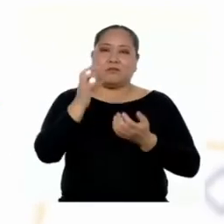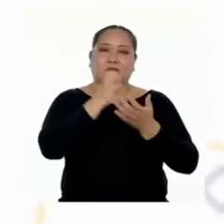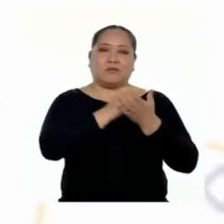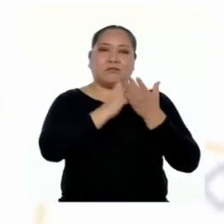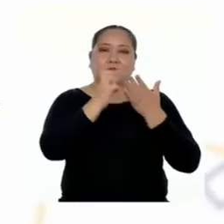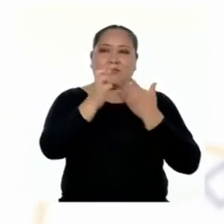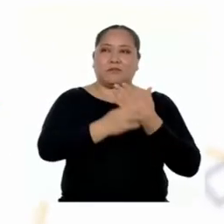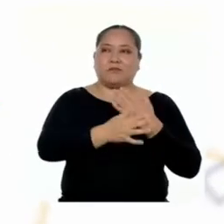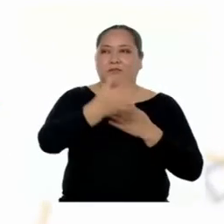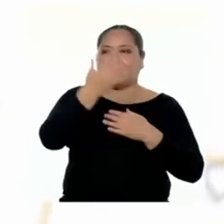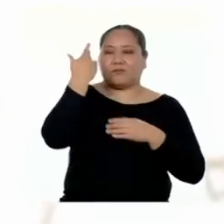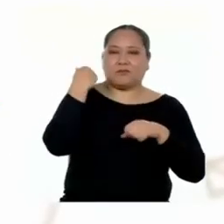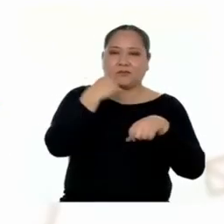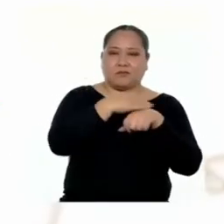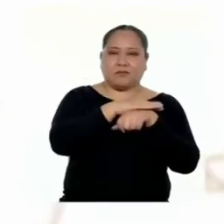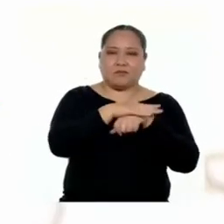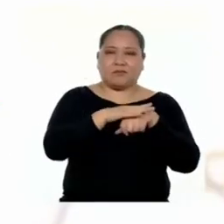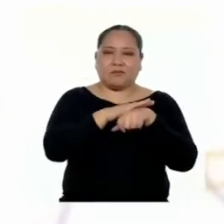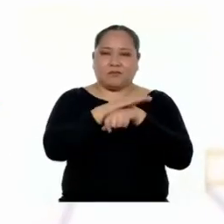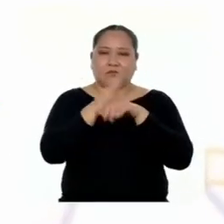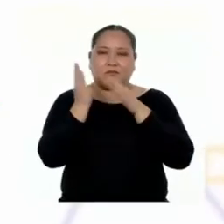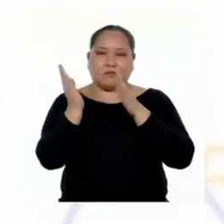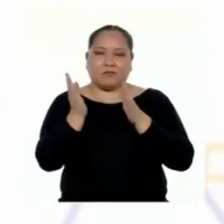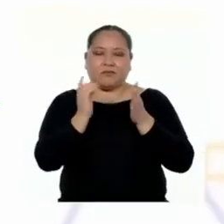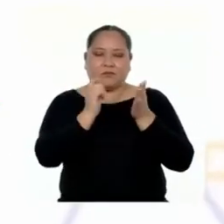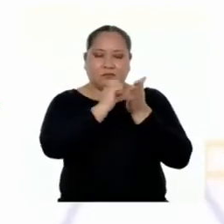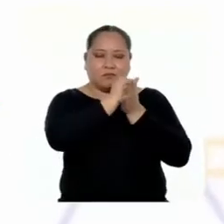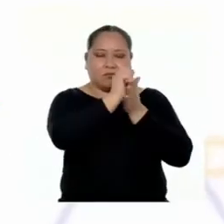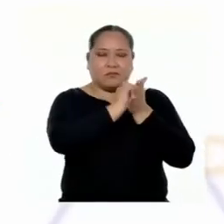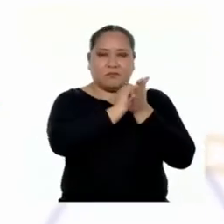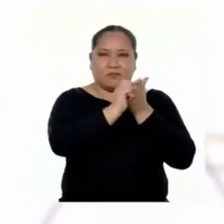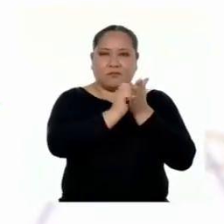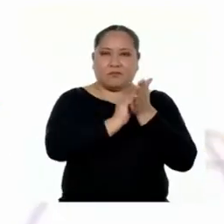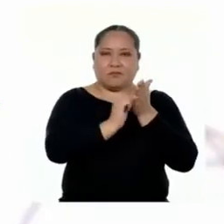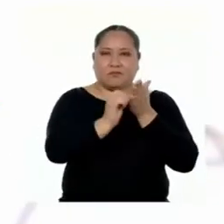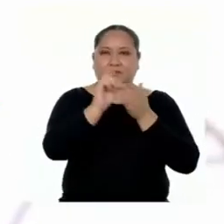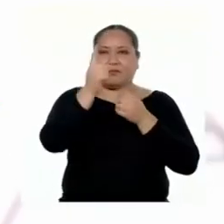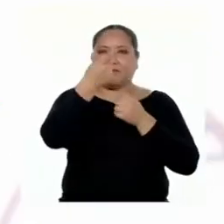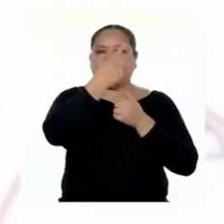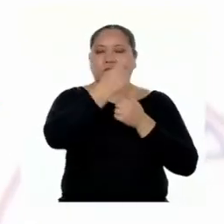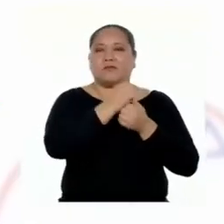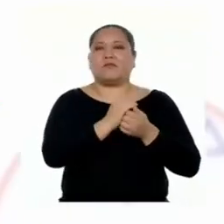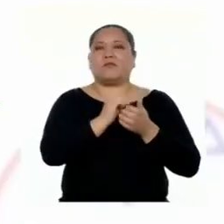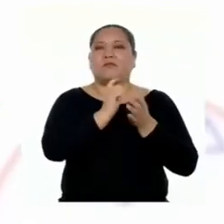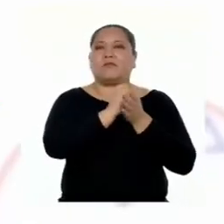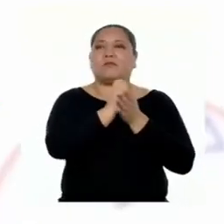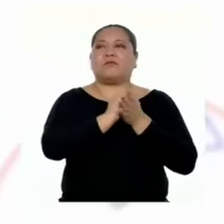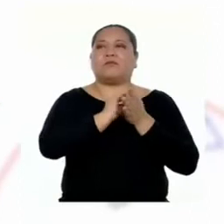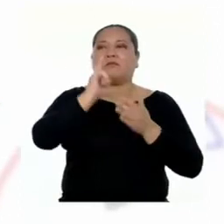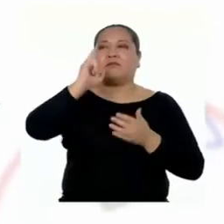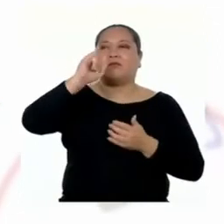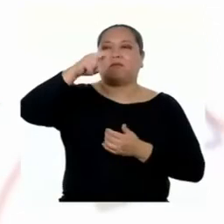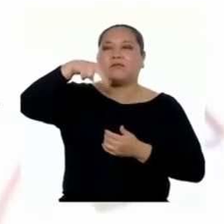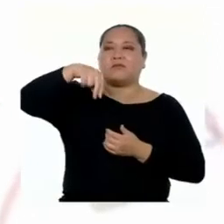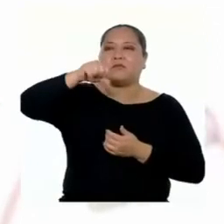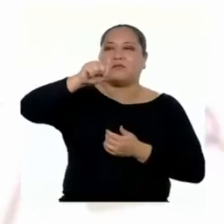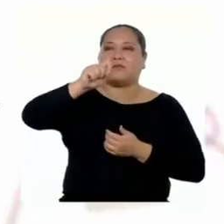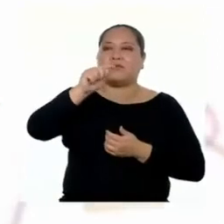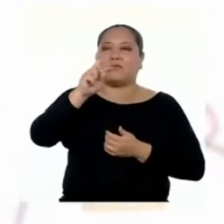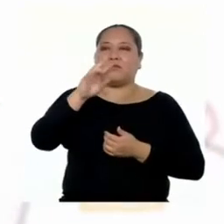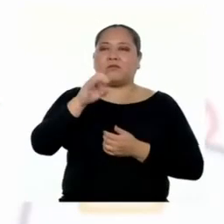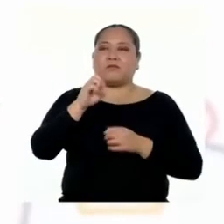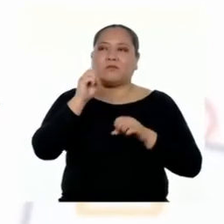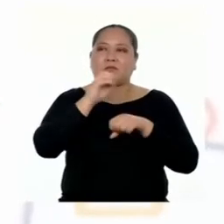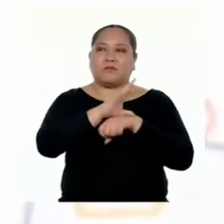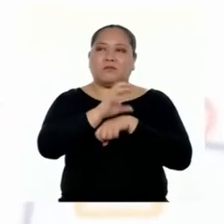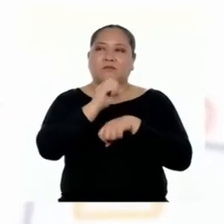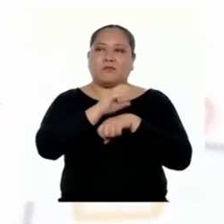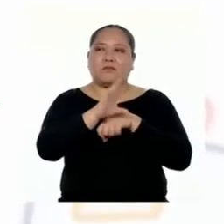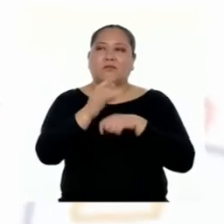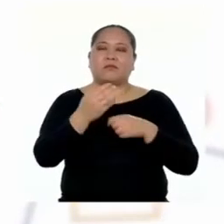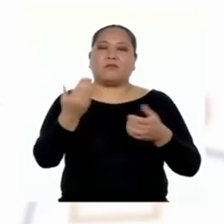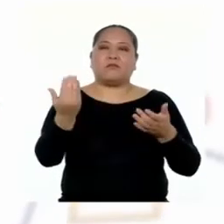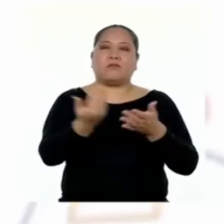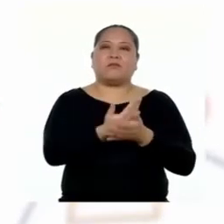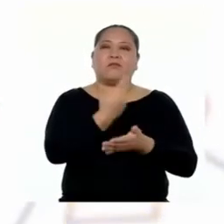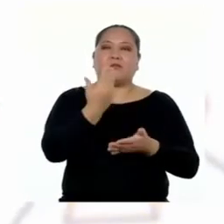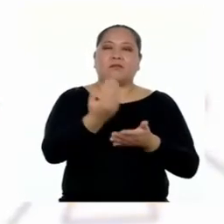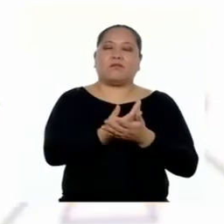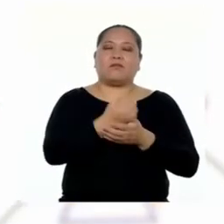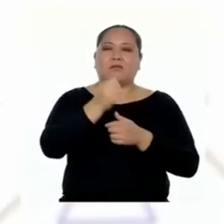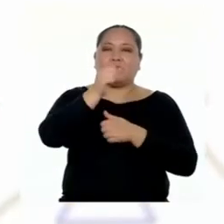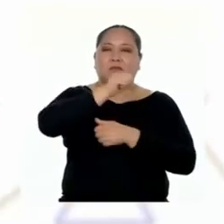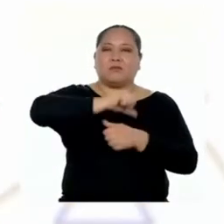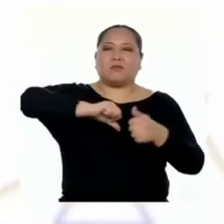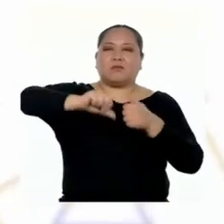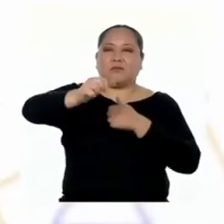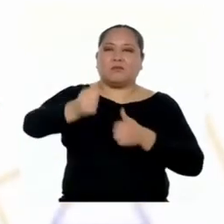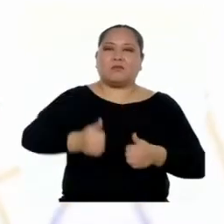programa anterior, planificamos y escribimos la versión preliminar de nuestro texto instructivo con recomendaciones para hacer efectiva la nueva convivencia